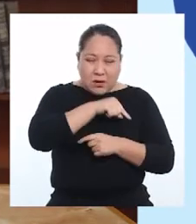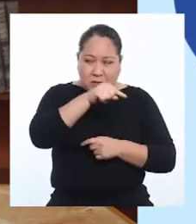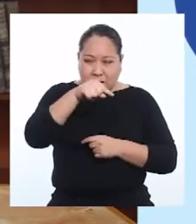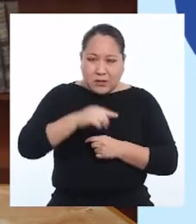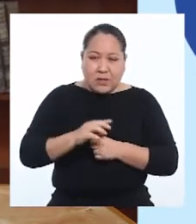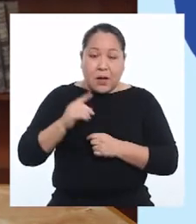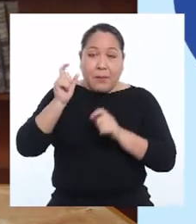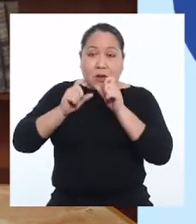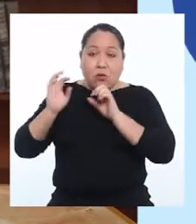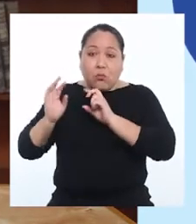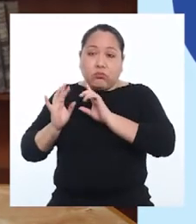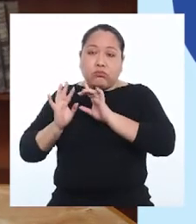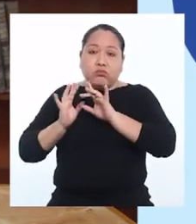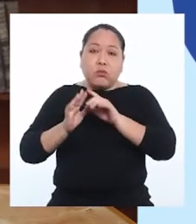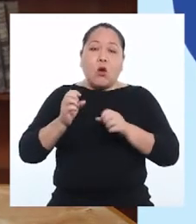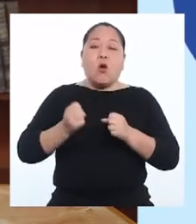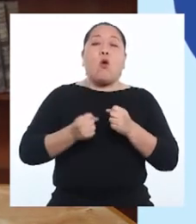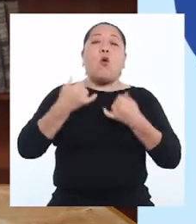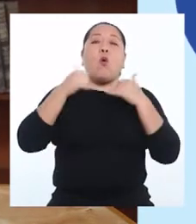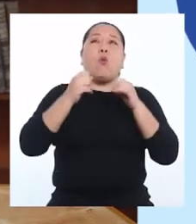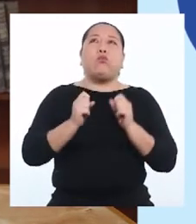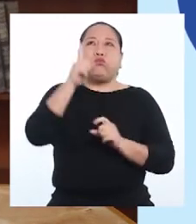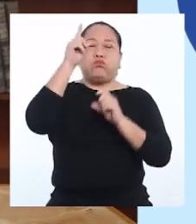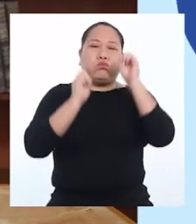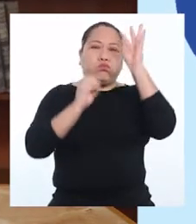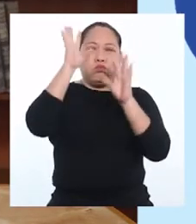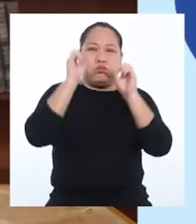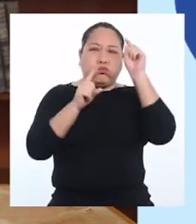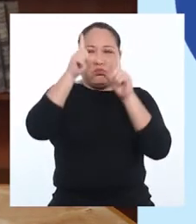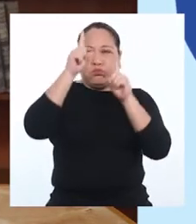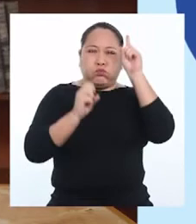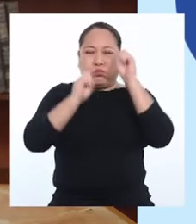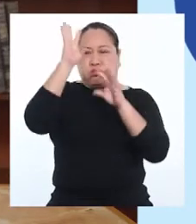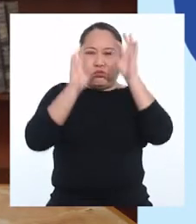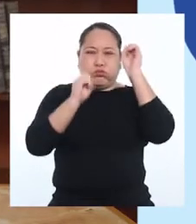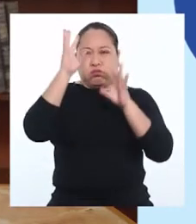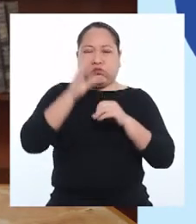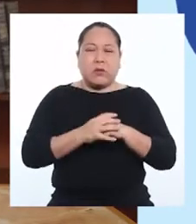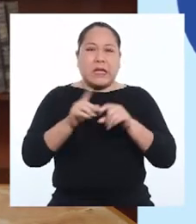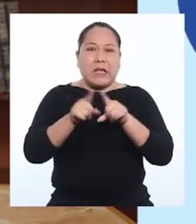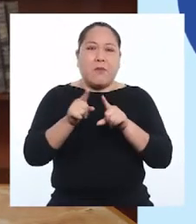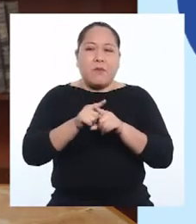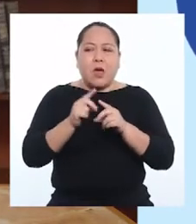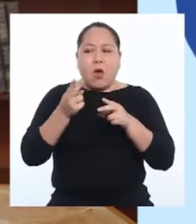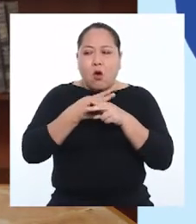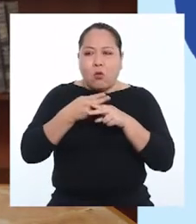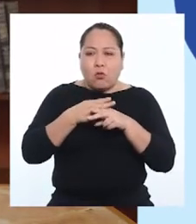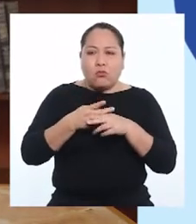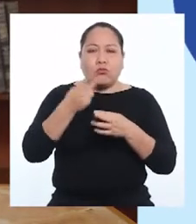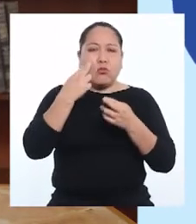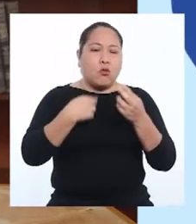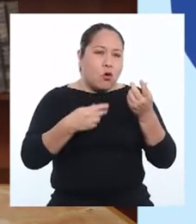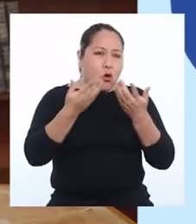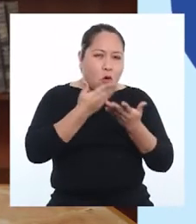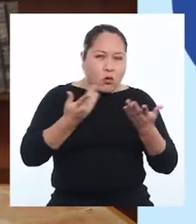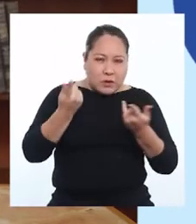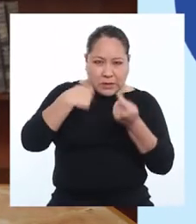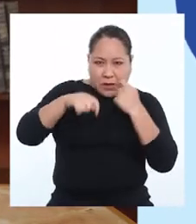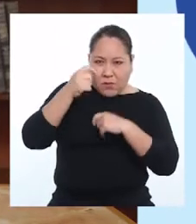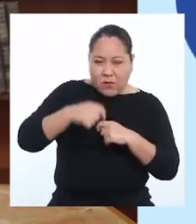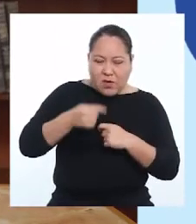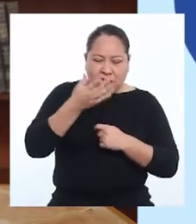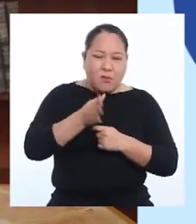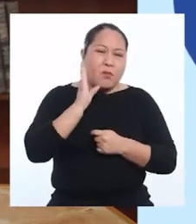acompañados de fuegos artificiales, a la par de pequeños negocios que generan residuos sólidos,